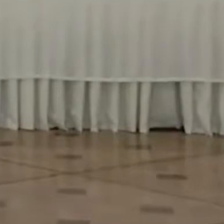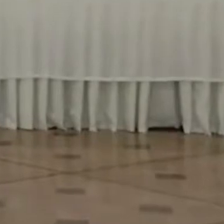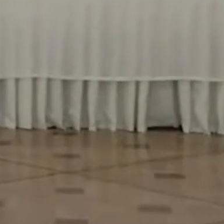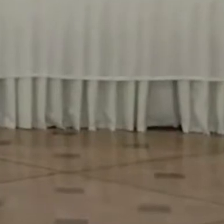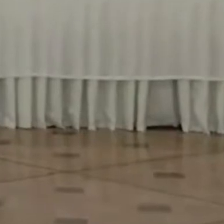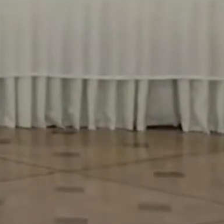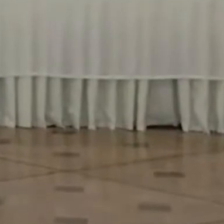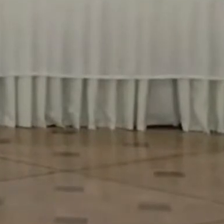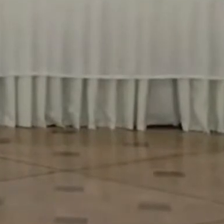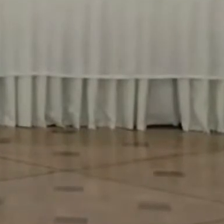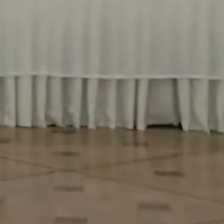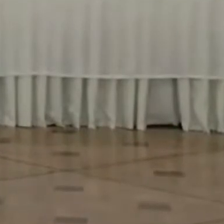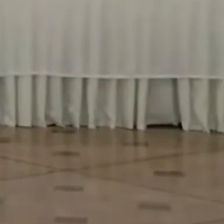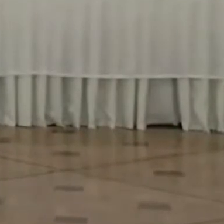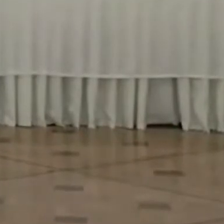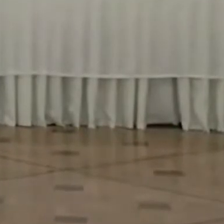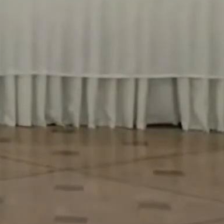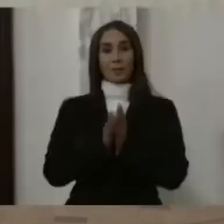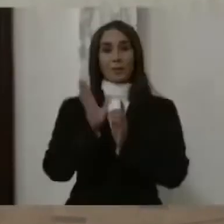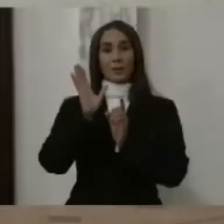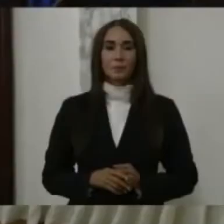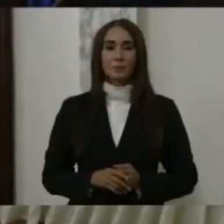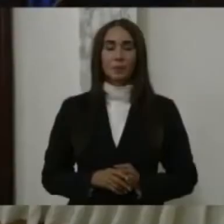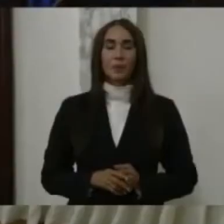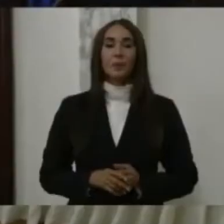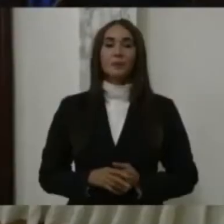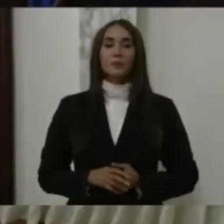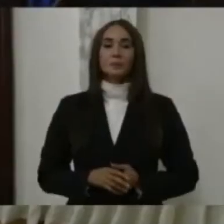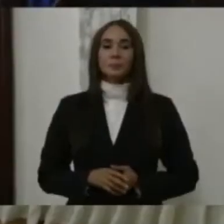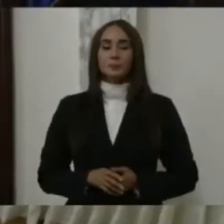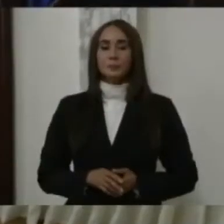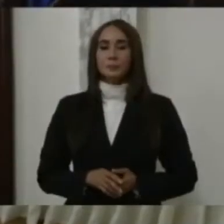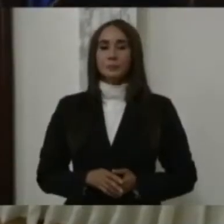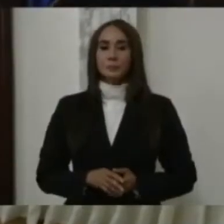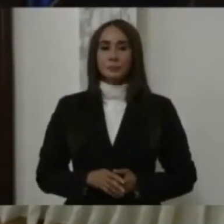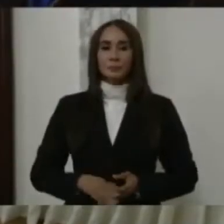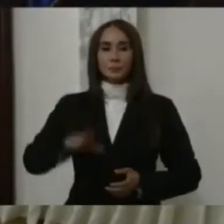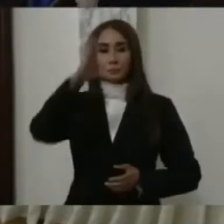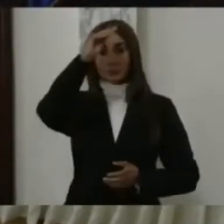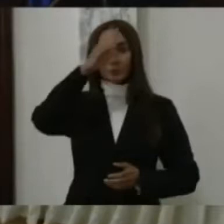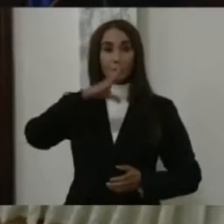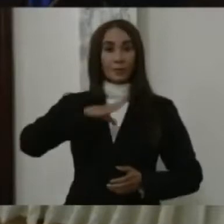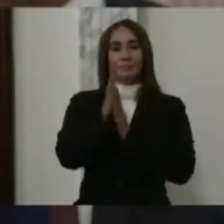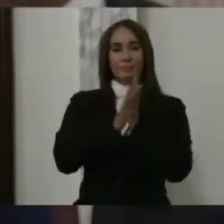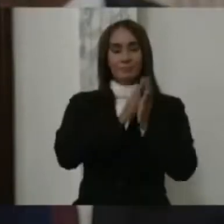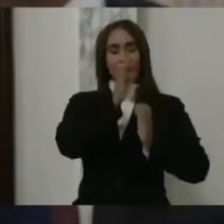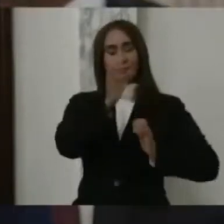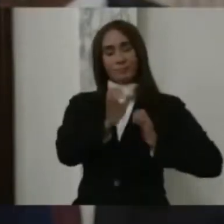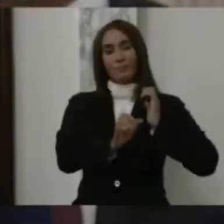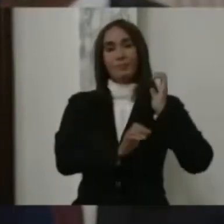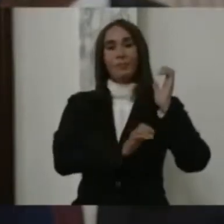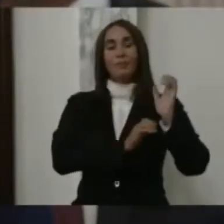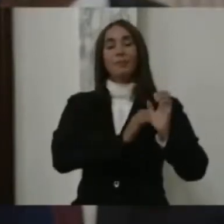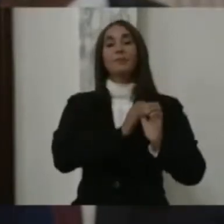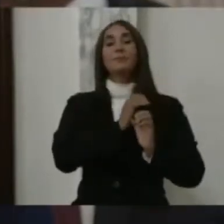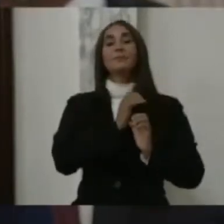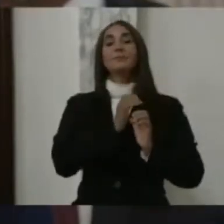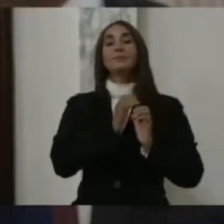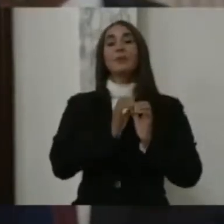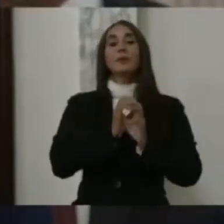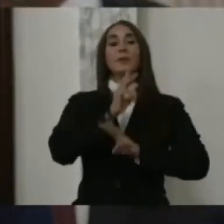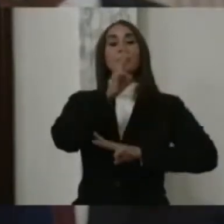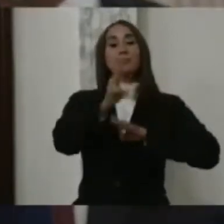funcionario se llevaron a cabo durante una rueda de prensa en el Palacio Nacional, donde también afirmó que dicho acuerdo incluye un